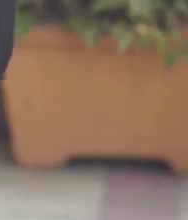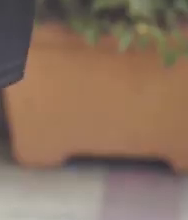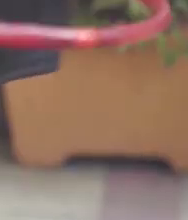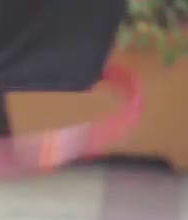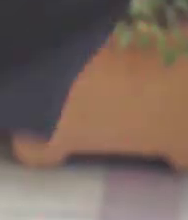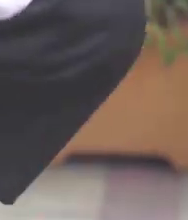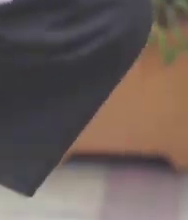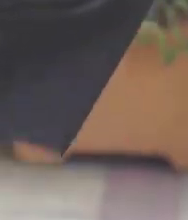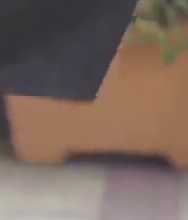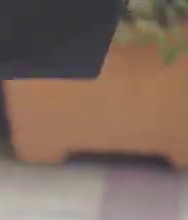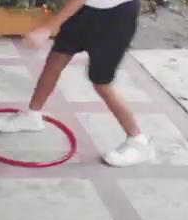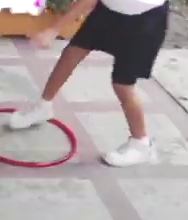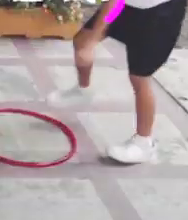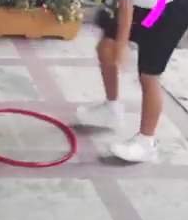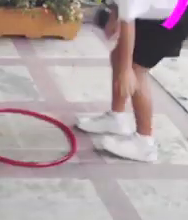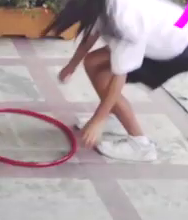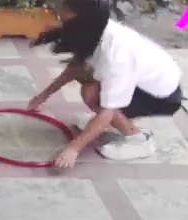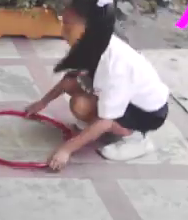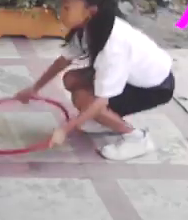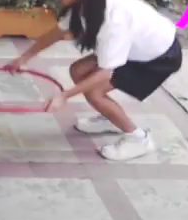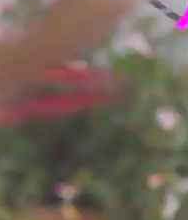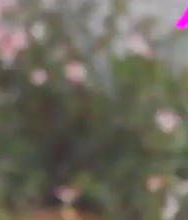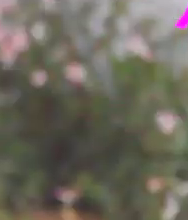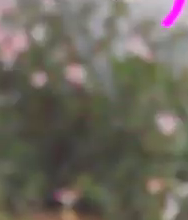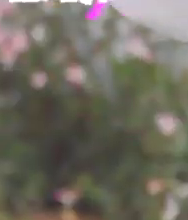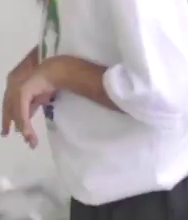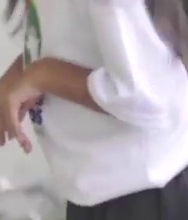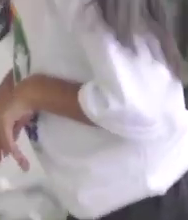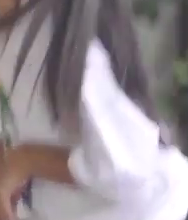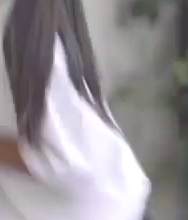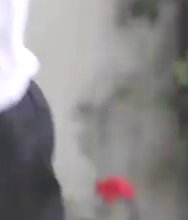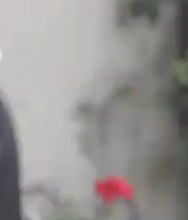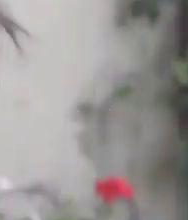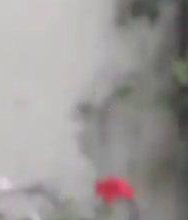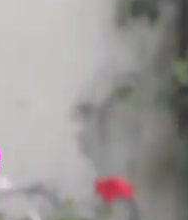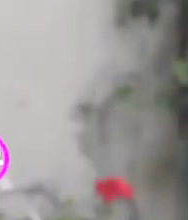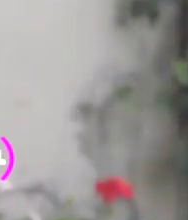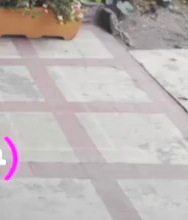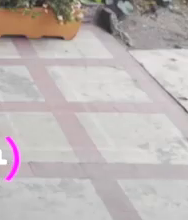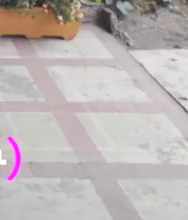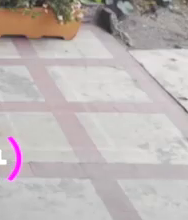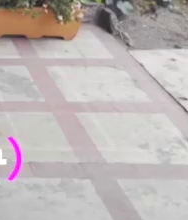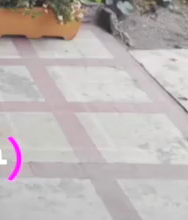¡Gracias! ¡Gracias! ¡Gracias!